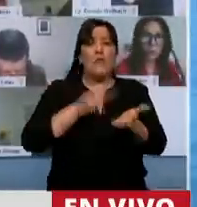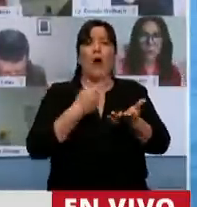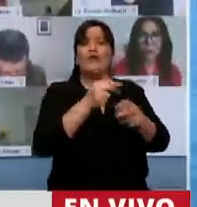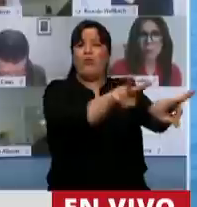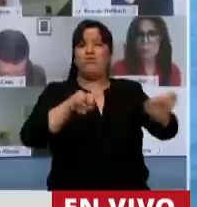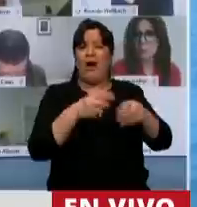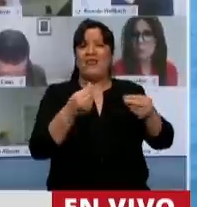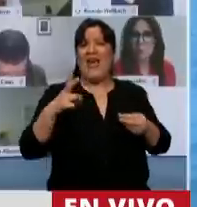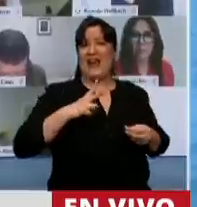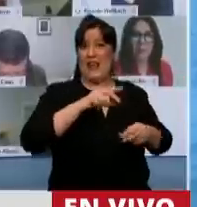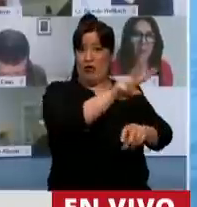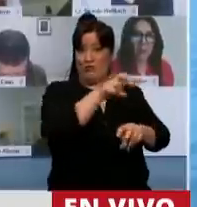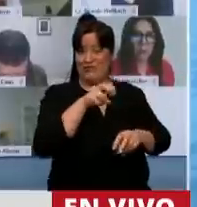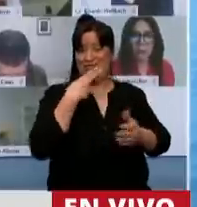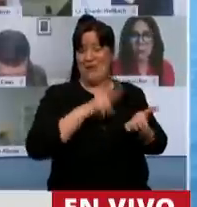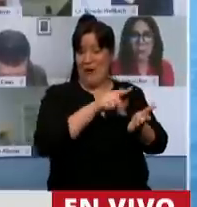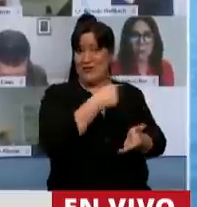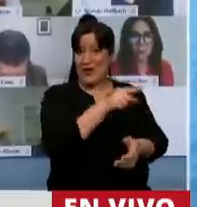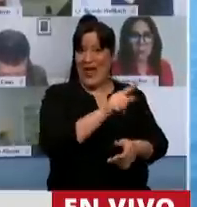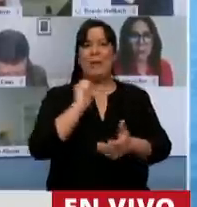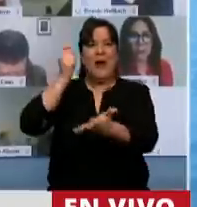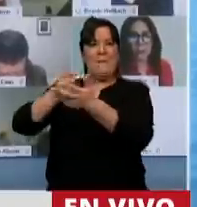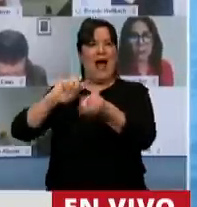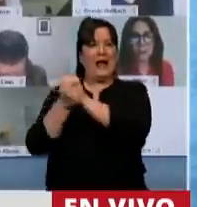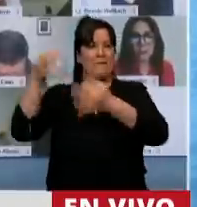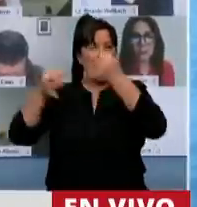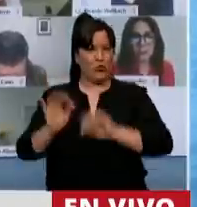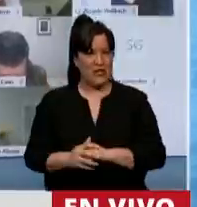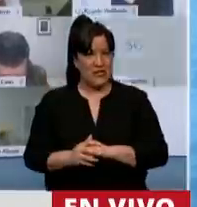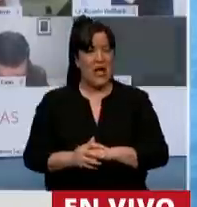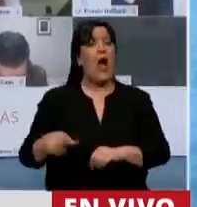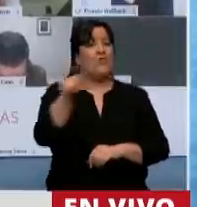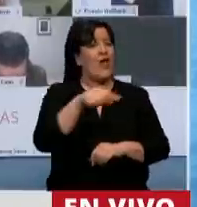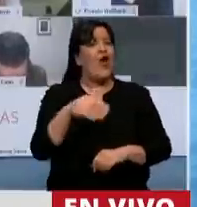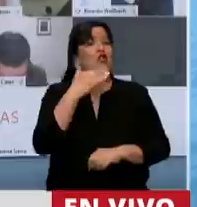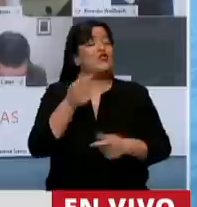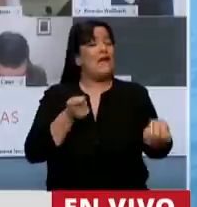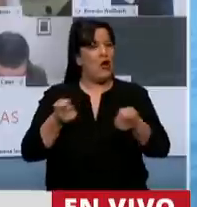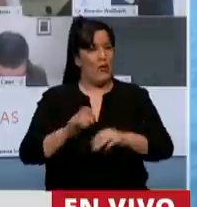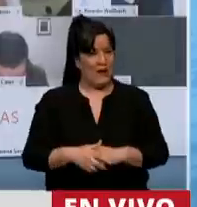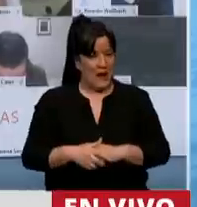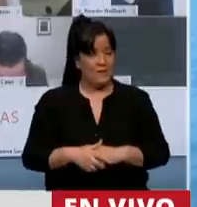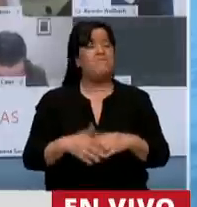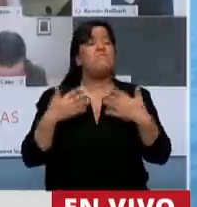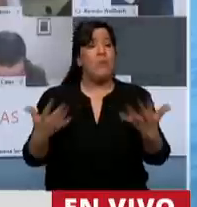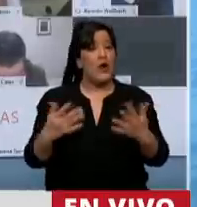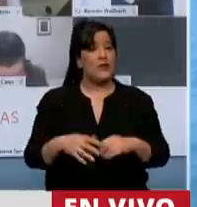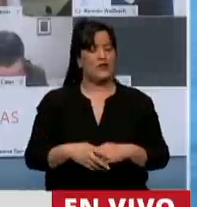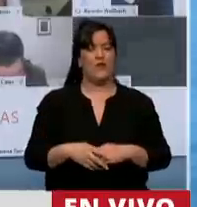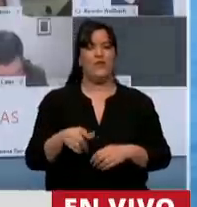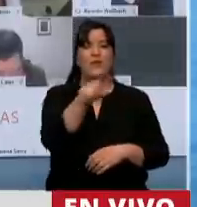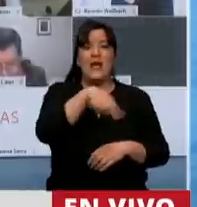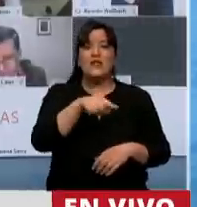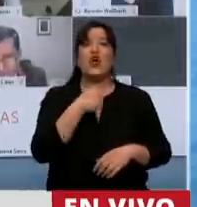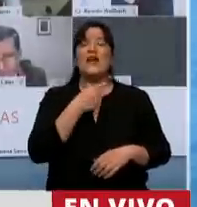recaudar del impuesto a la riqueza. No saben gobernar sin discrecionalidad. Por eso que quieren